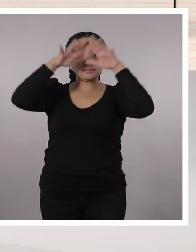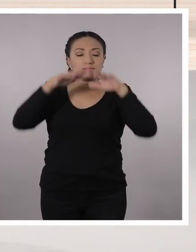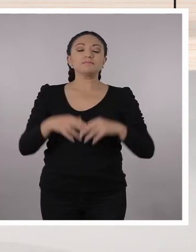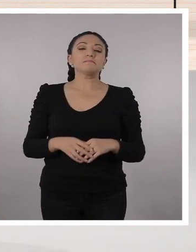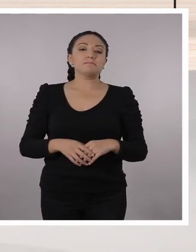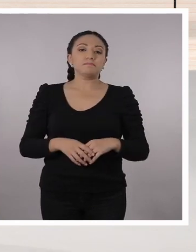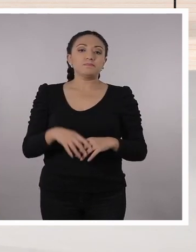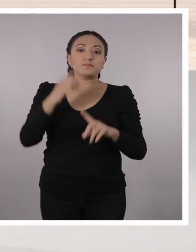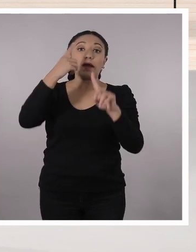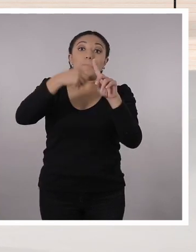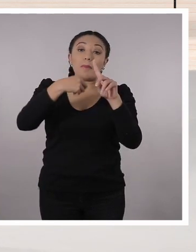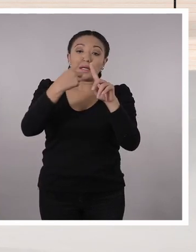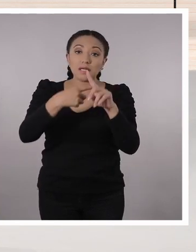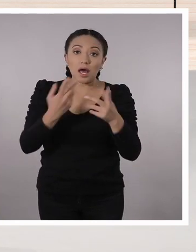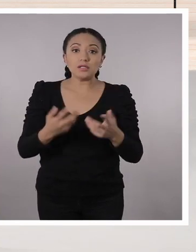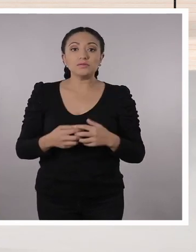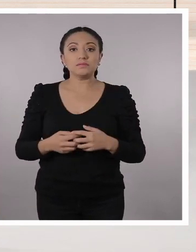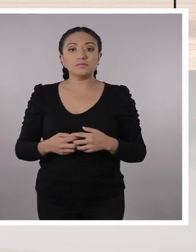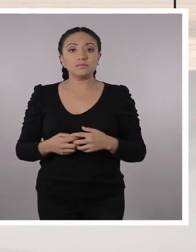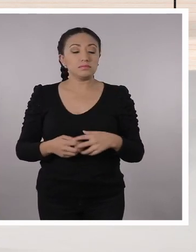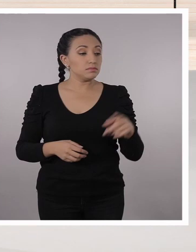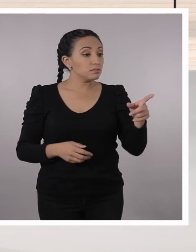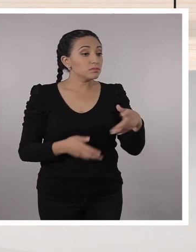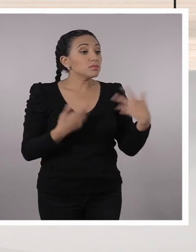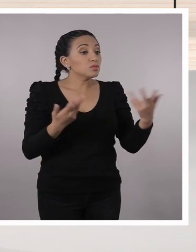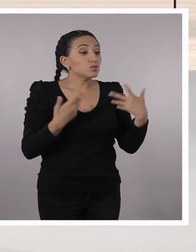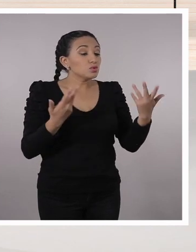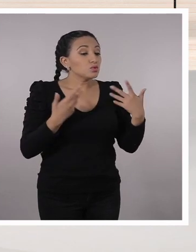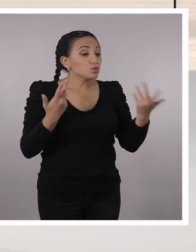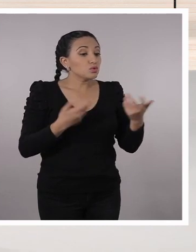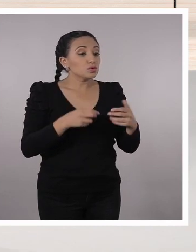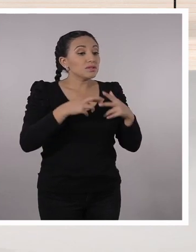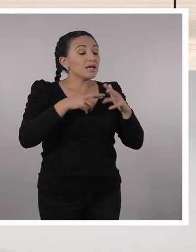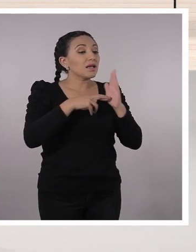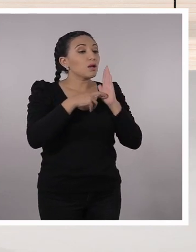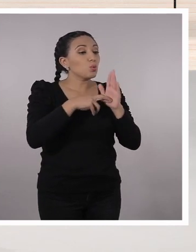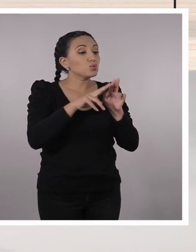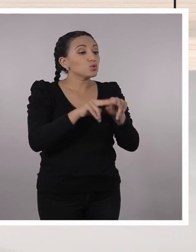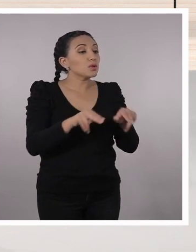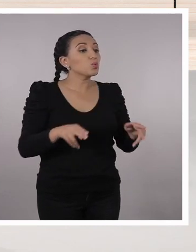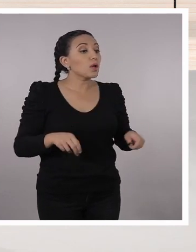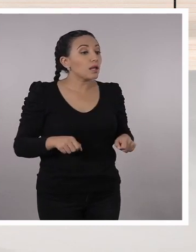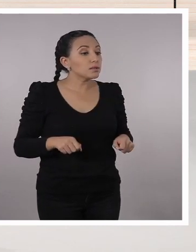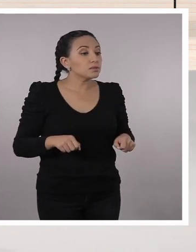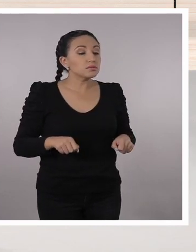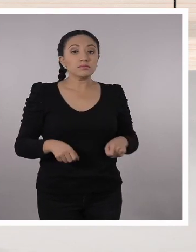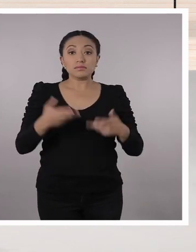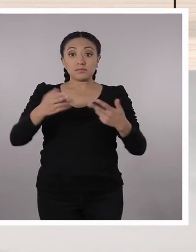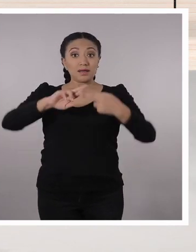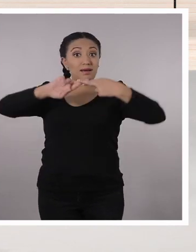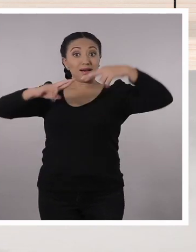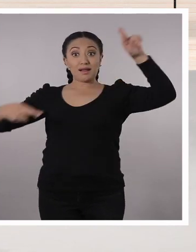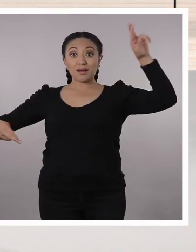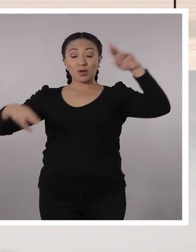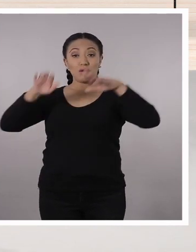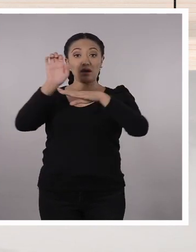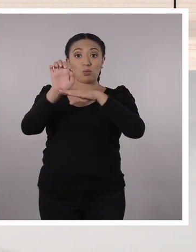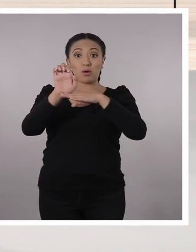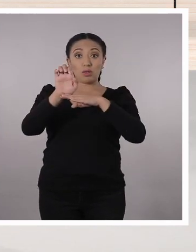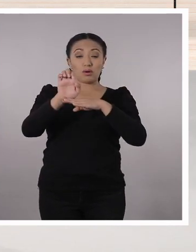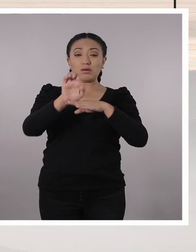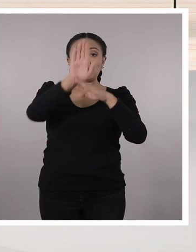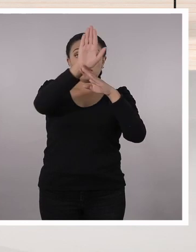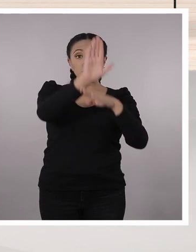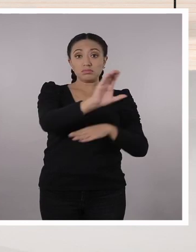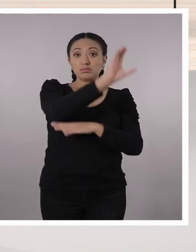banano. Profe, ¿dónde vamos a encontrar todos estos recursos naturales? En las regiones de nuestro país y son muchísimos. En la